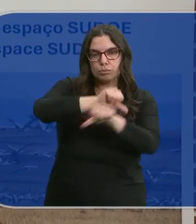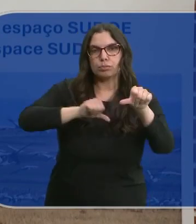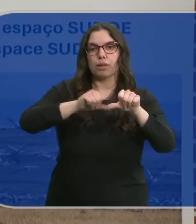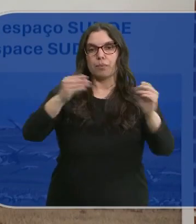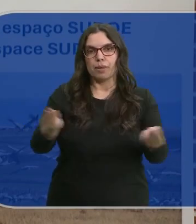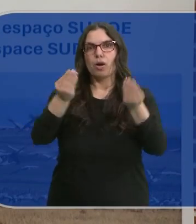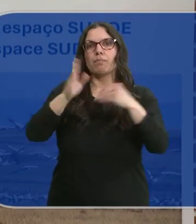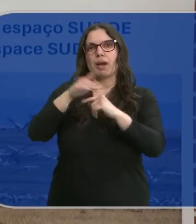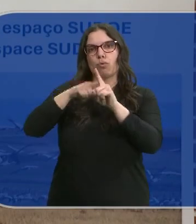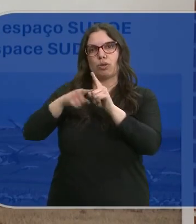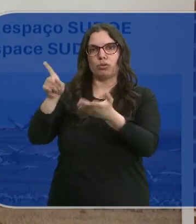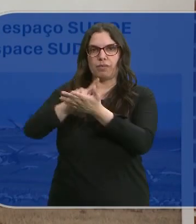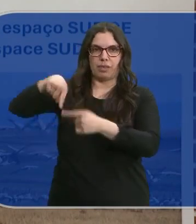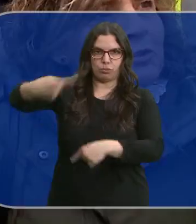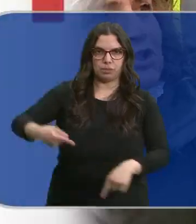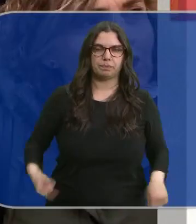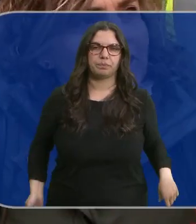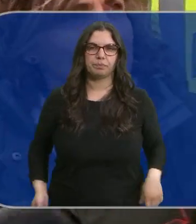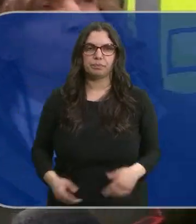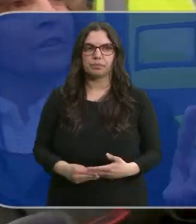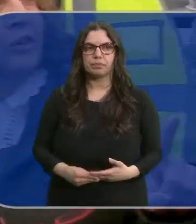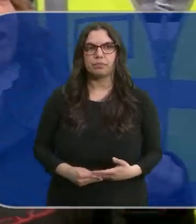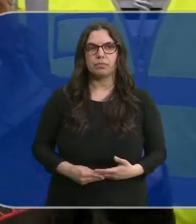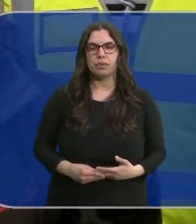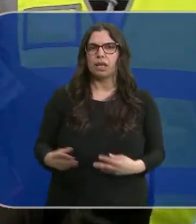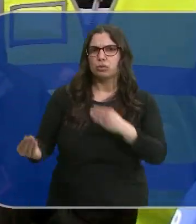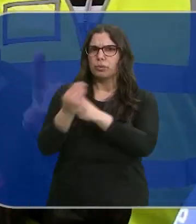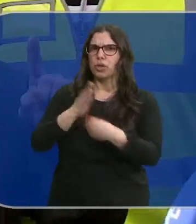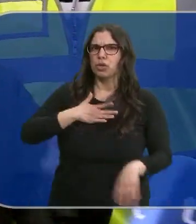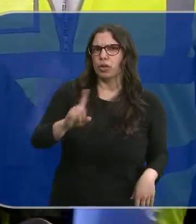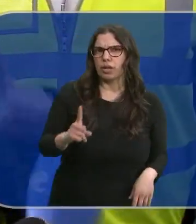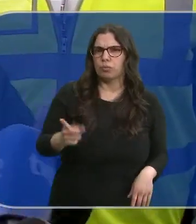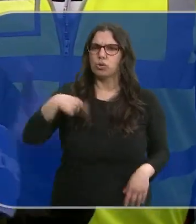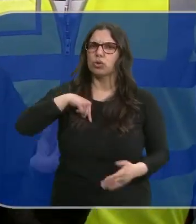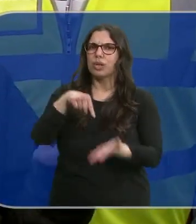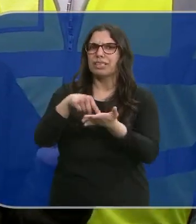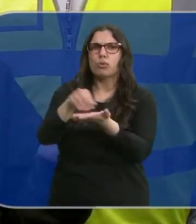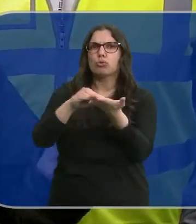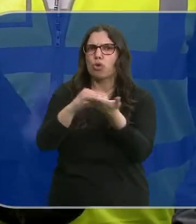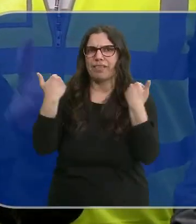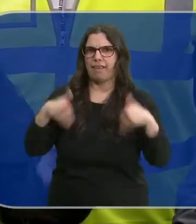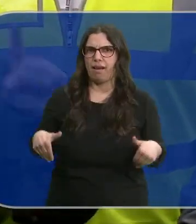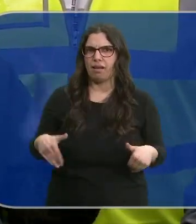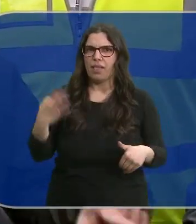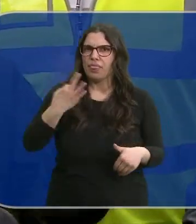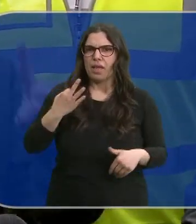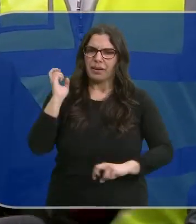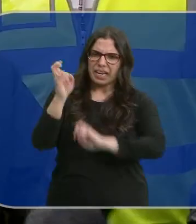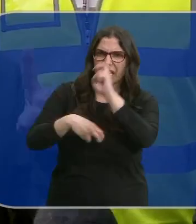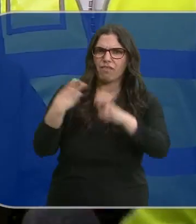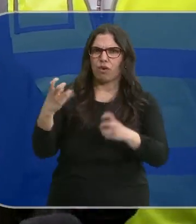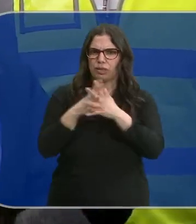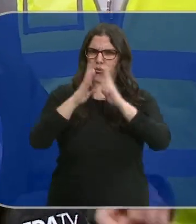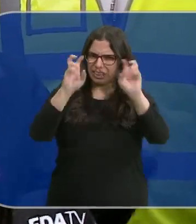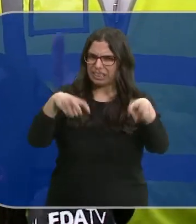poder reutilizarla luego. No queremos subvenciones, lo que exigimos son soluciones, que haya una reforma